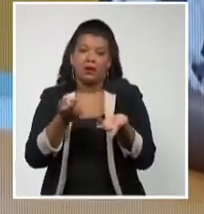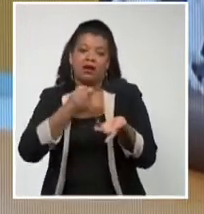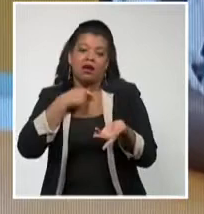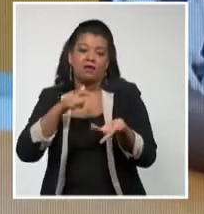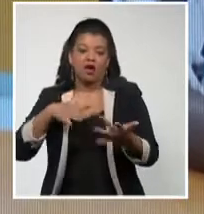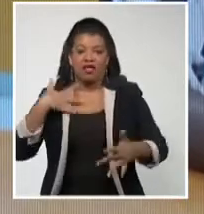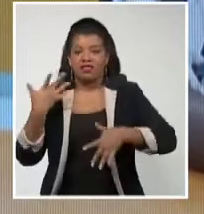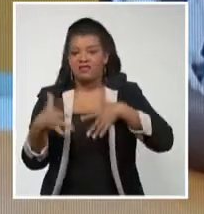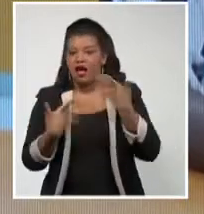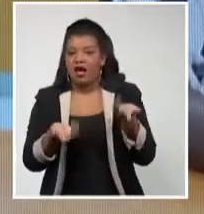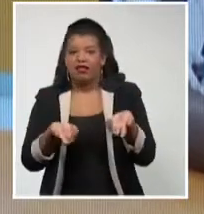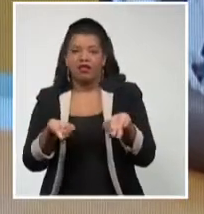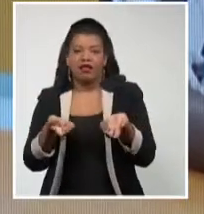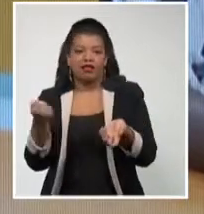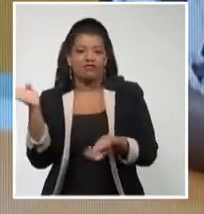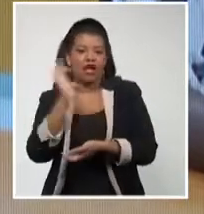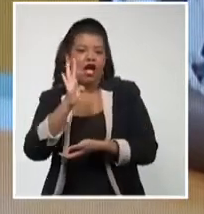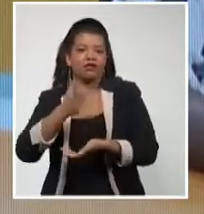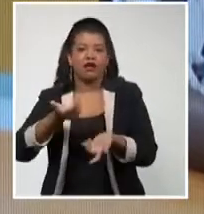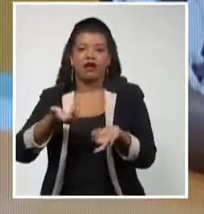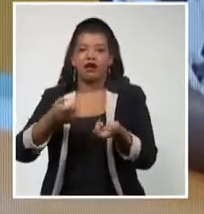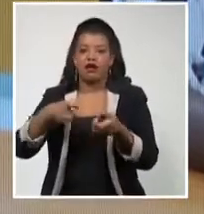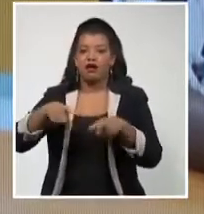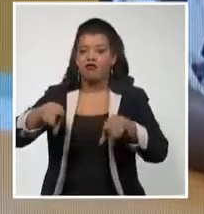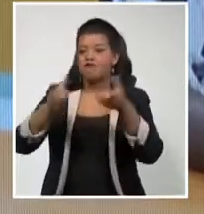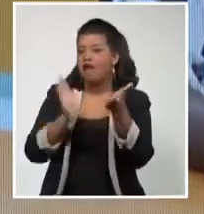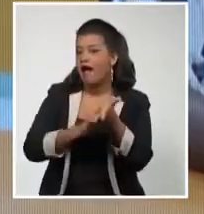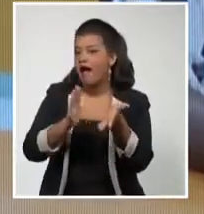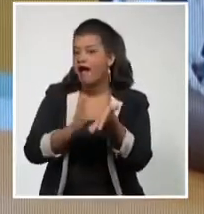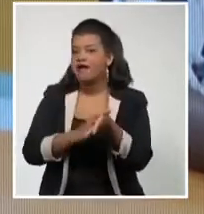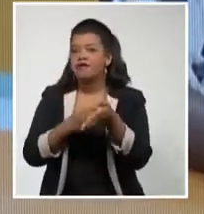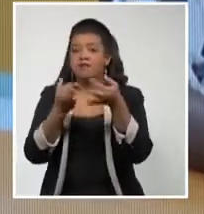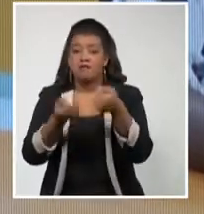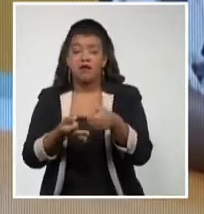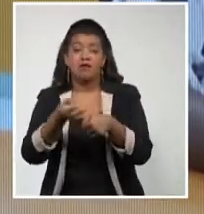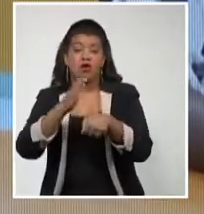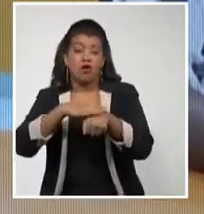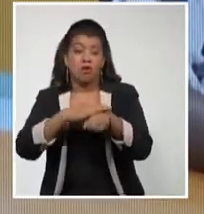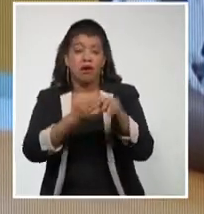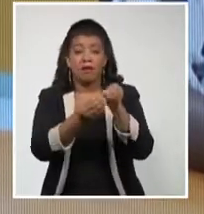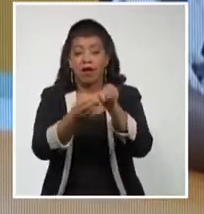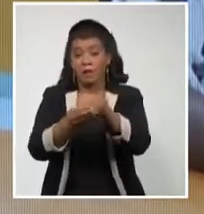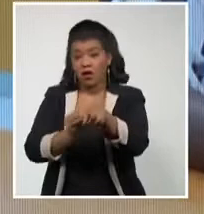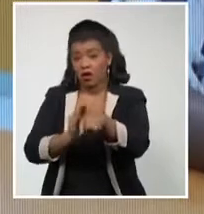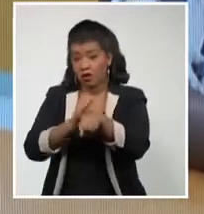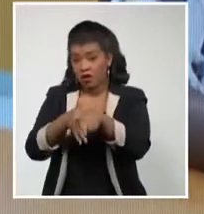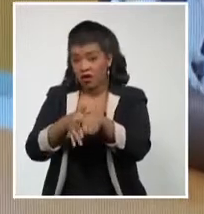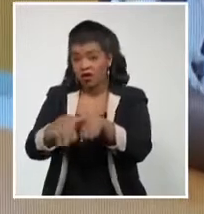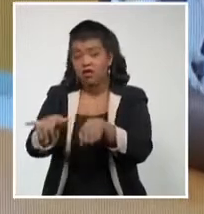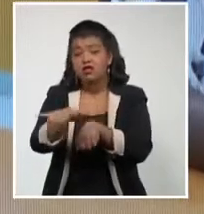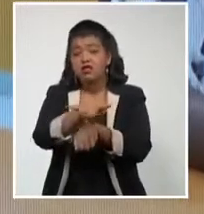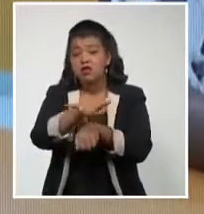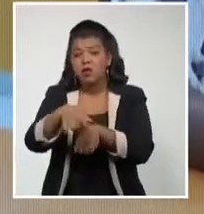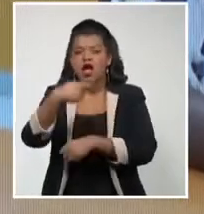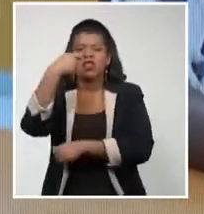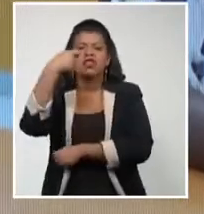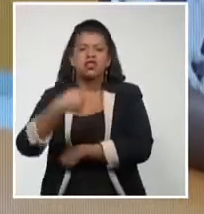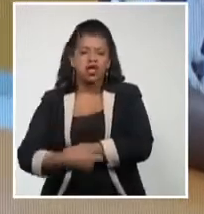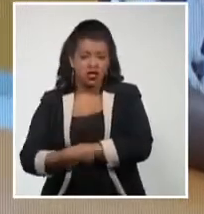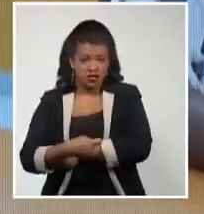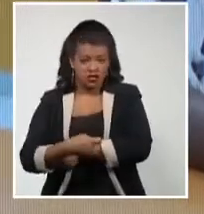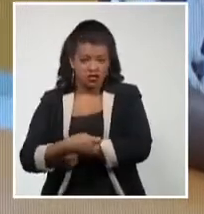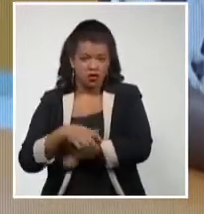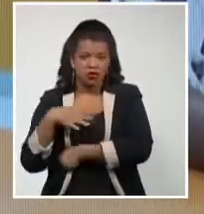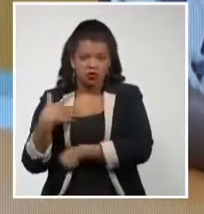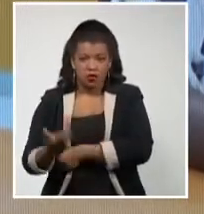todo las festivas, cumpleaños, etcétera, lo que condujo a este tipo de situación. E igualmente se decidió el establecimiento